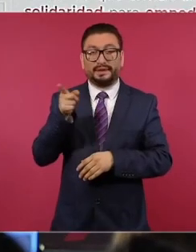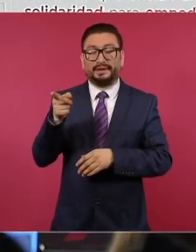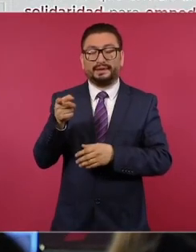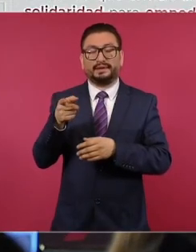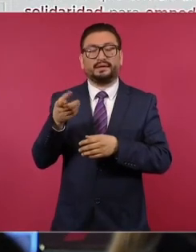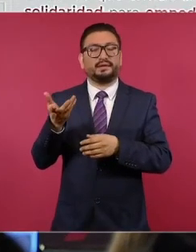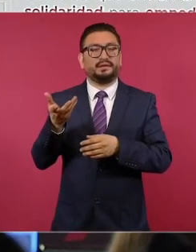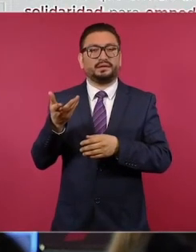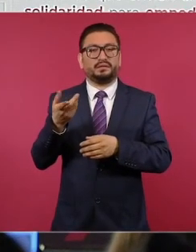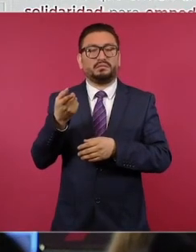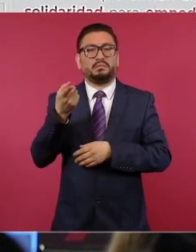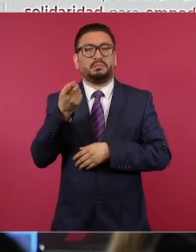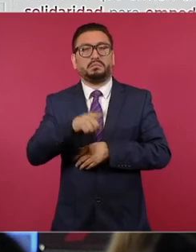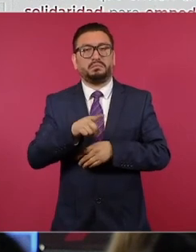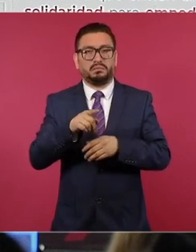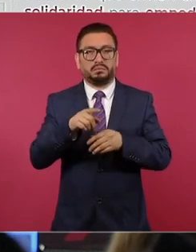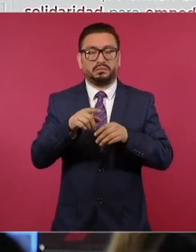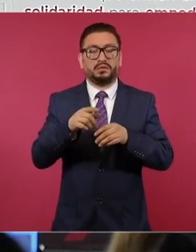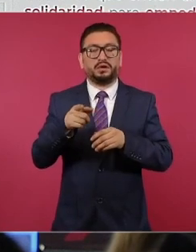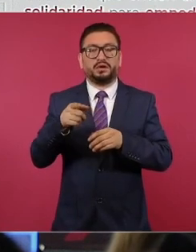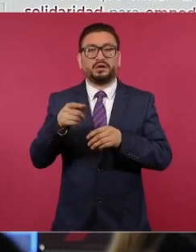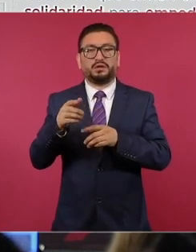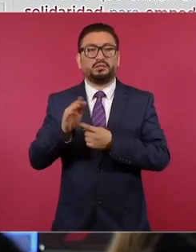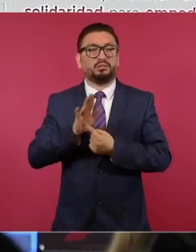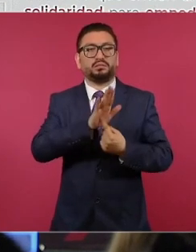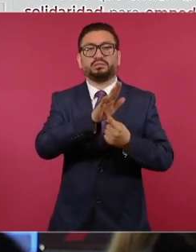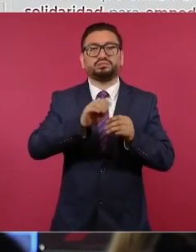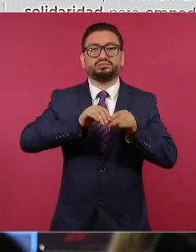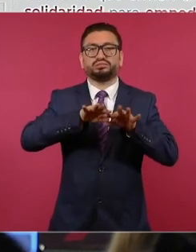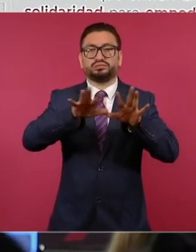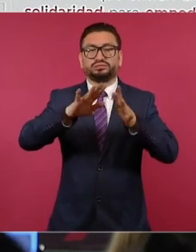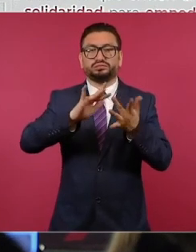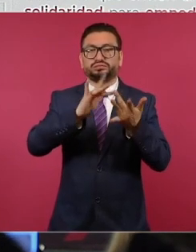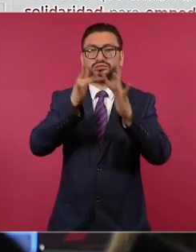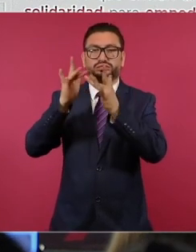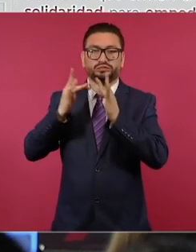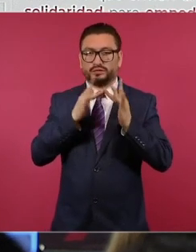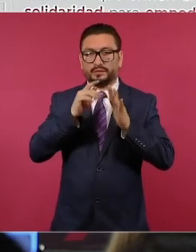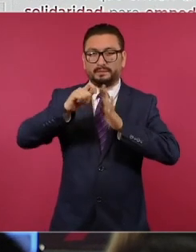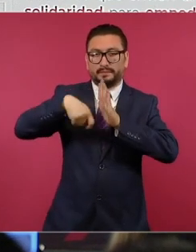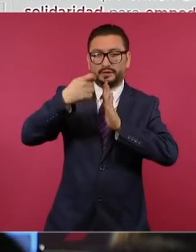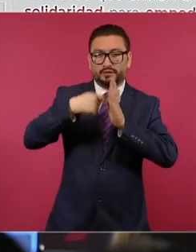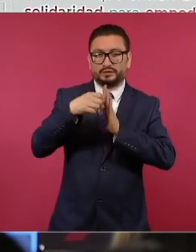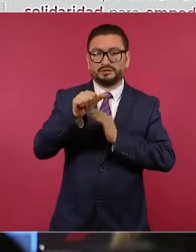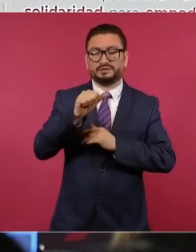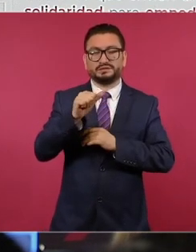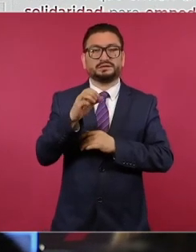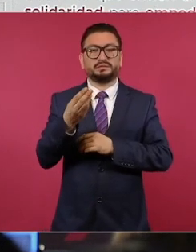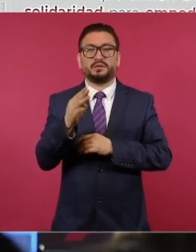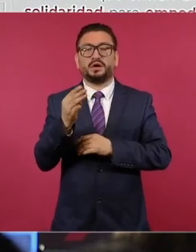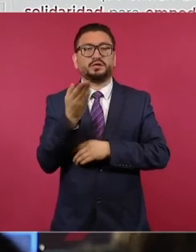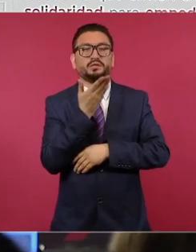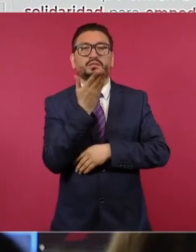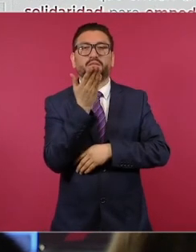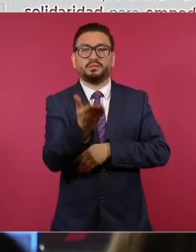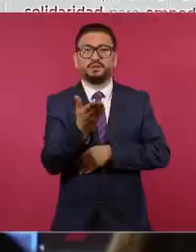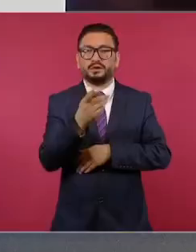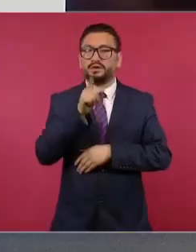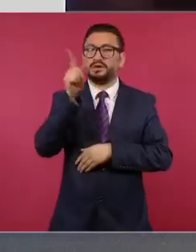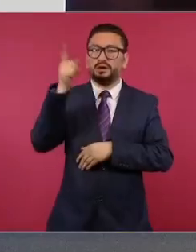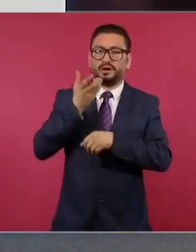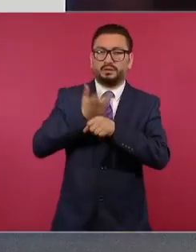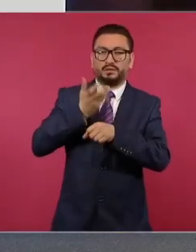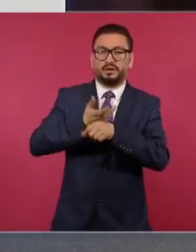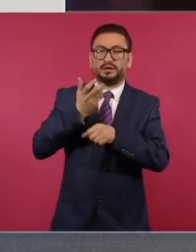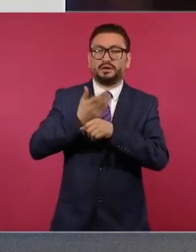un video en redes sociales el 16 de mayo en el que solicita la intervención de los Estados